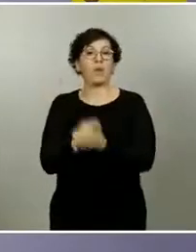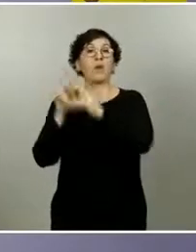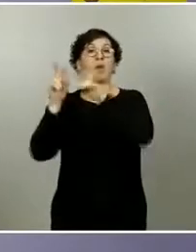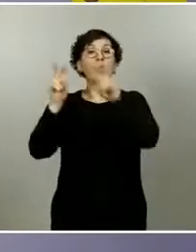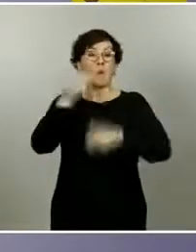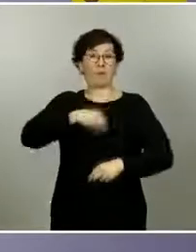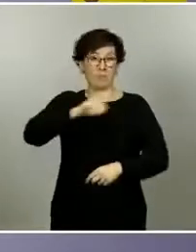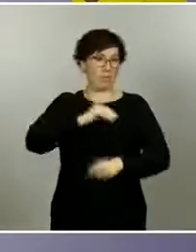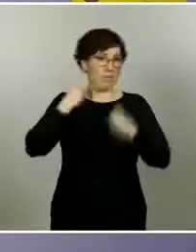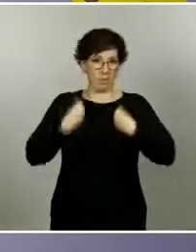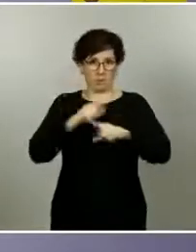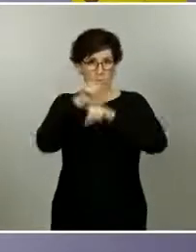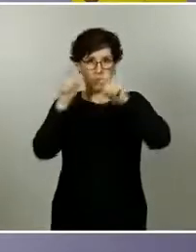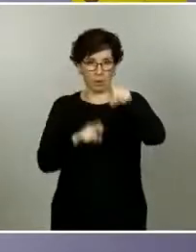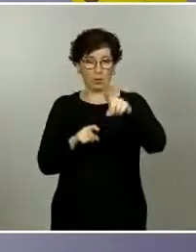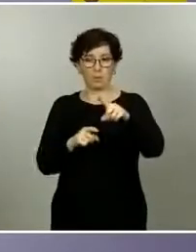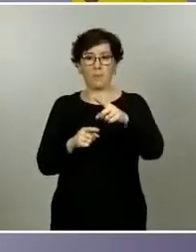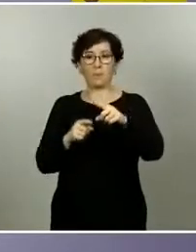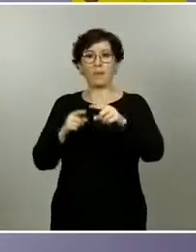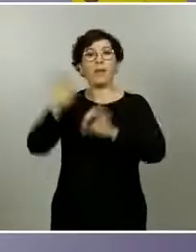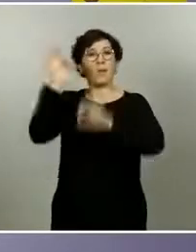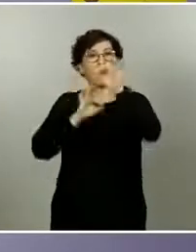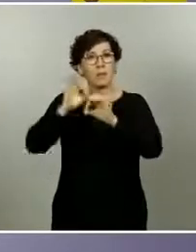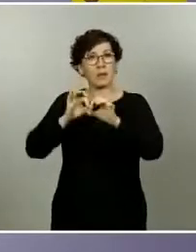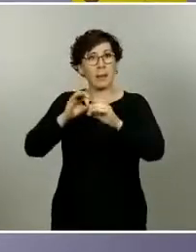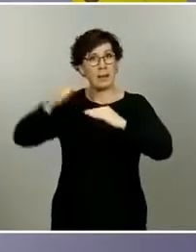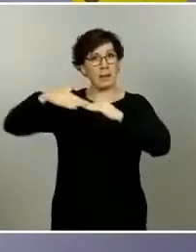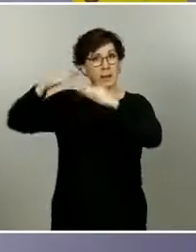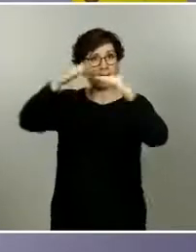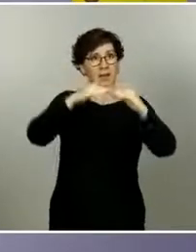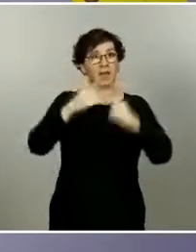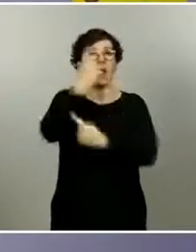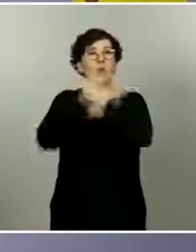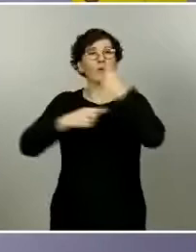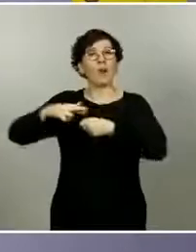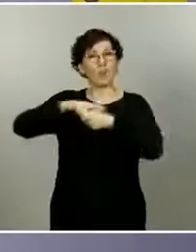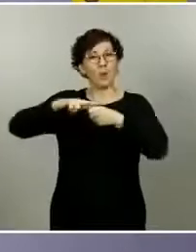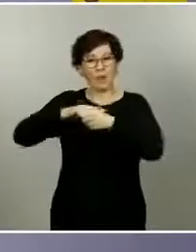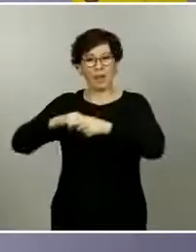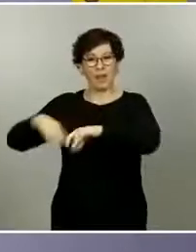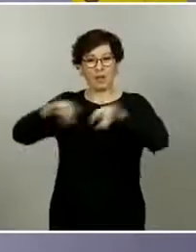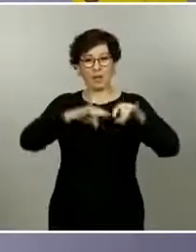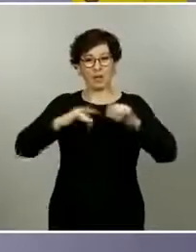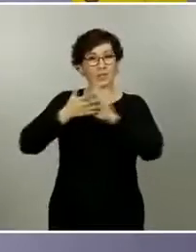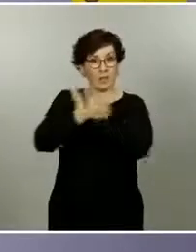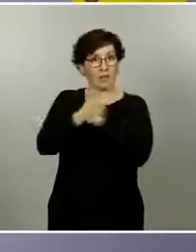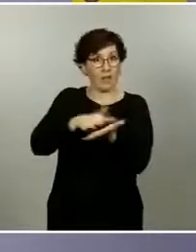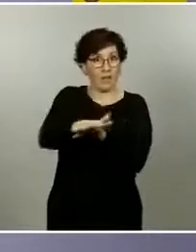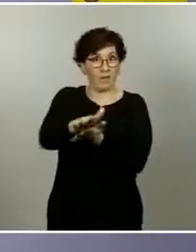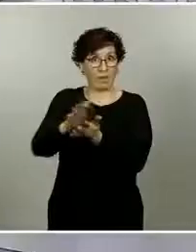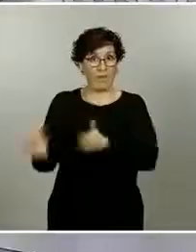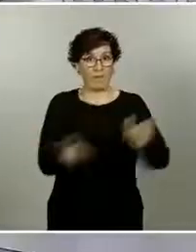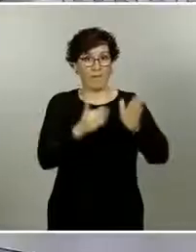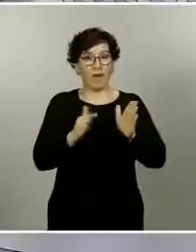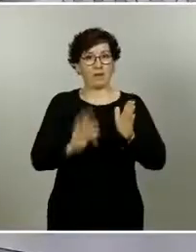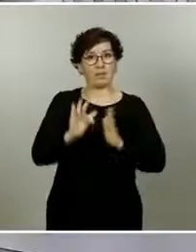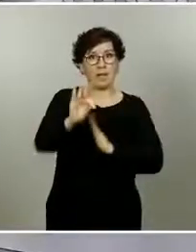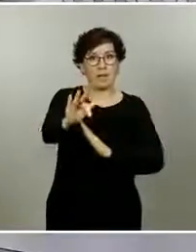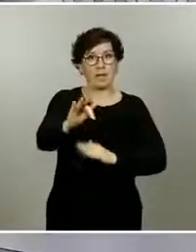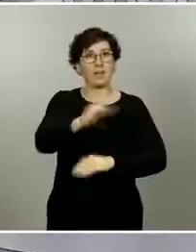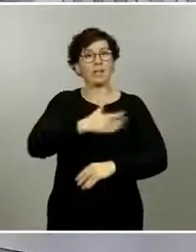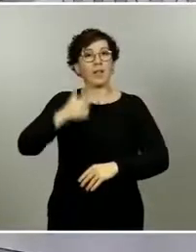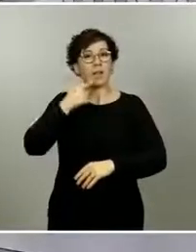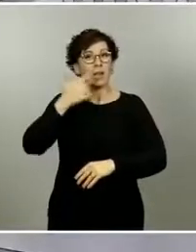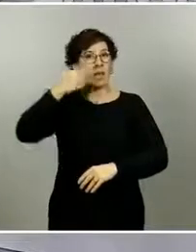bajos índices de inmunidad en algunas regiones, provincias, pueden afectar a sus plazos para las fases de desescalada. ¿Son territorios con mayor riesgo